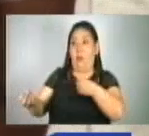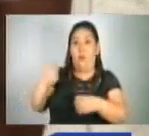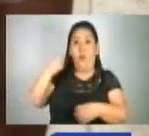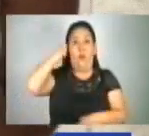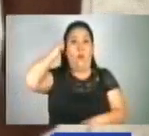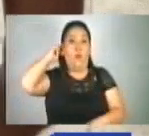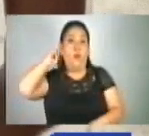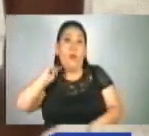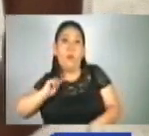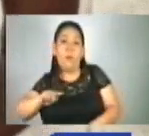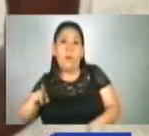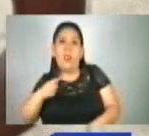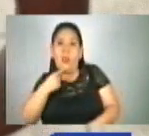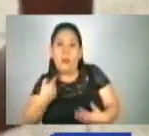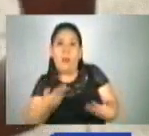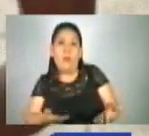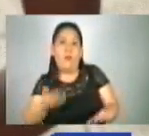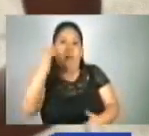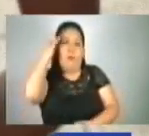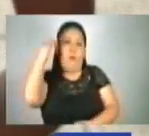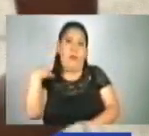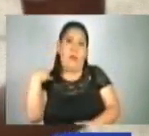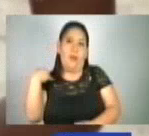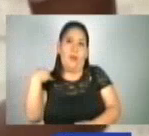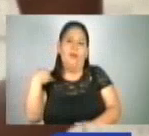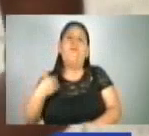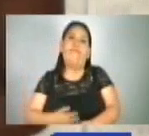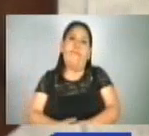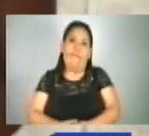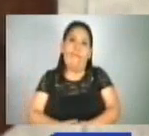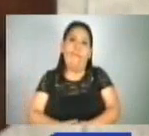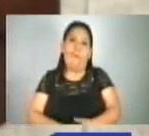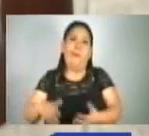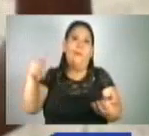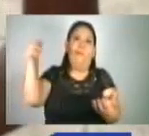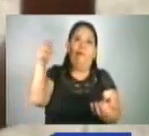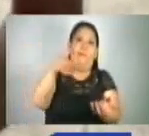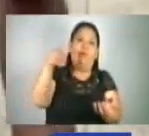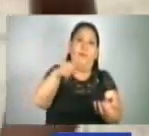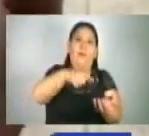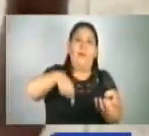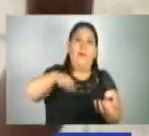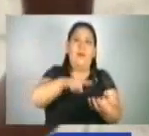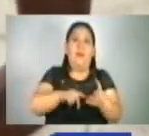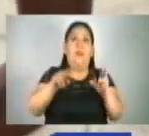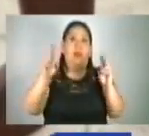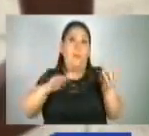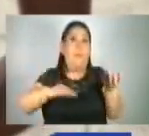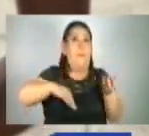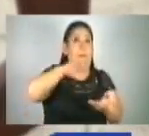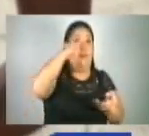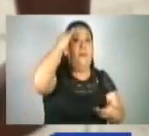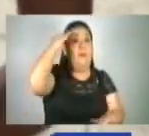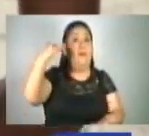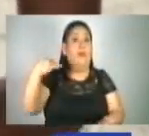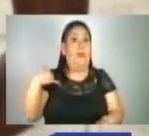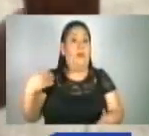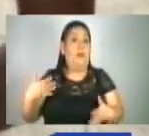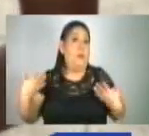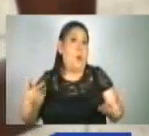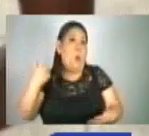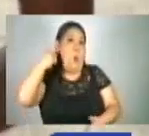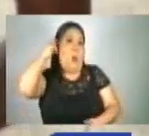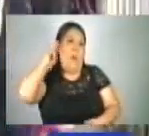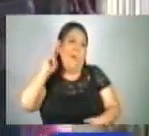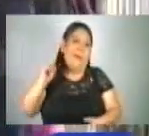oportunidad se dan a las mujeres, y si hay capacitaciones, que la mayoría somos mujeres, y a los hombres